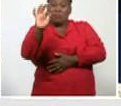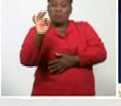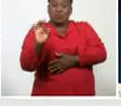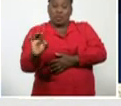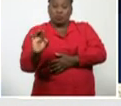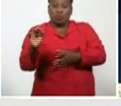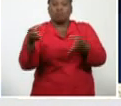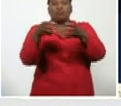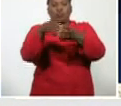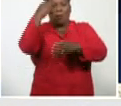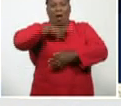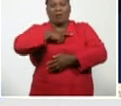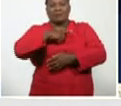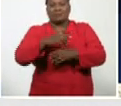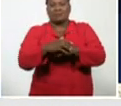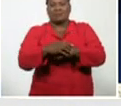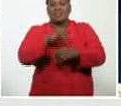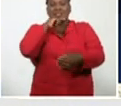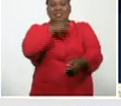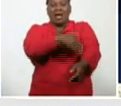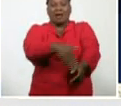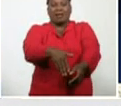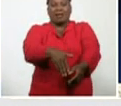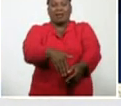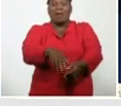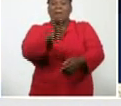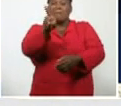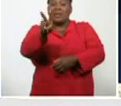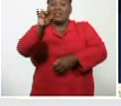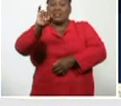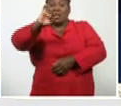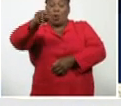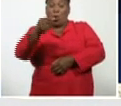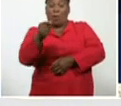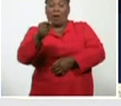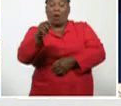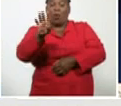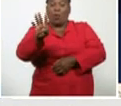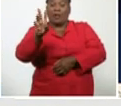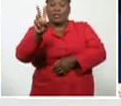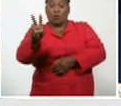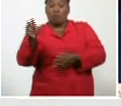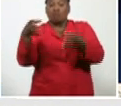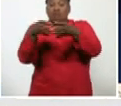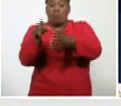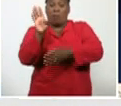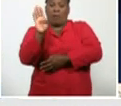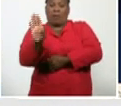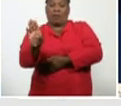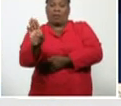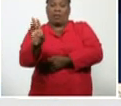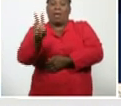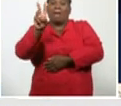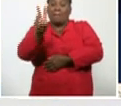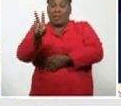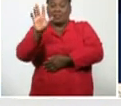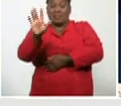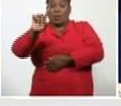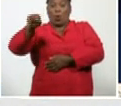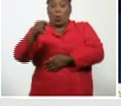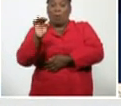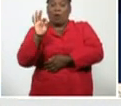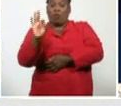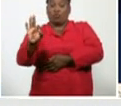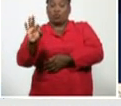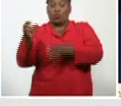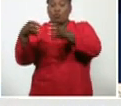al grupo A, el veintiséis, coma, cuarenta y dos, al grupo B, el veinticinco, coma, ocho, al